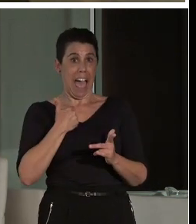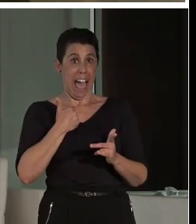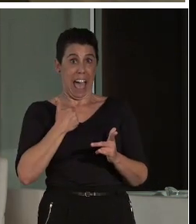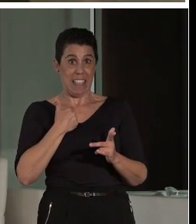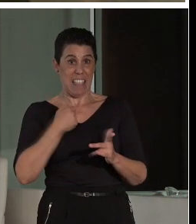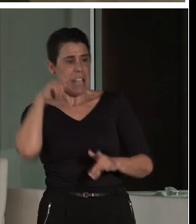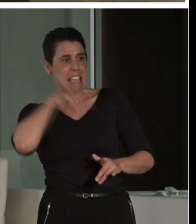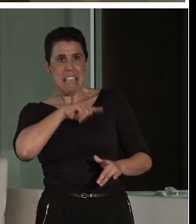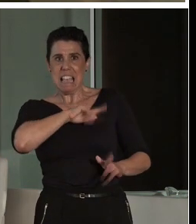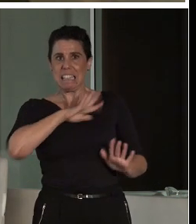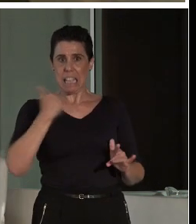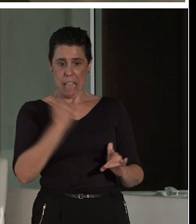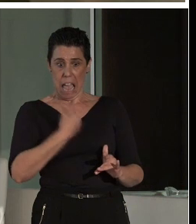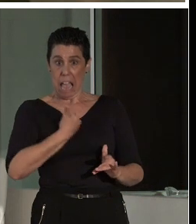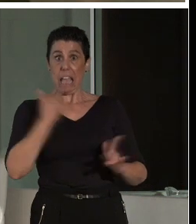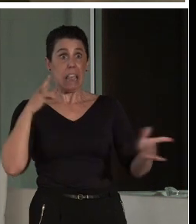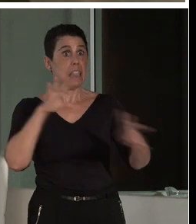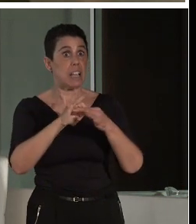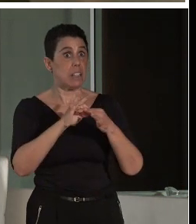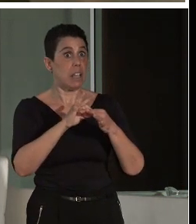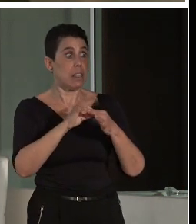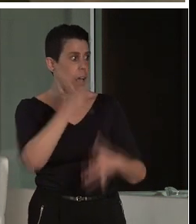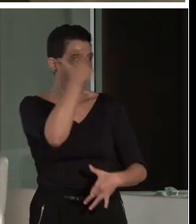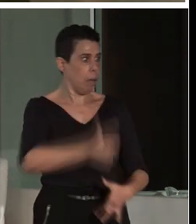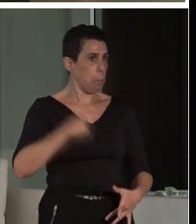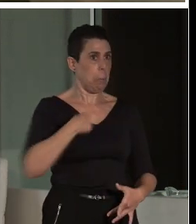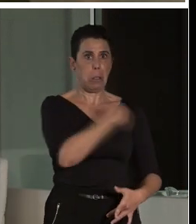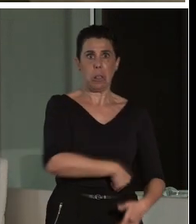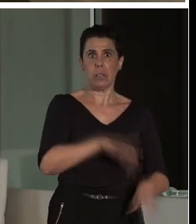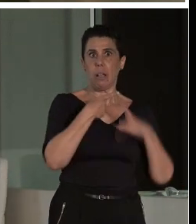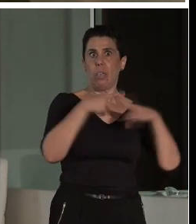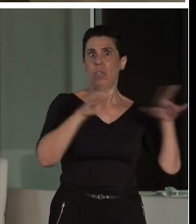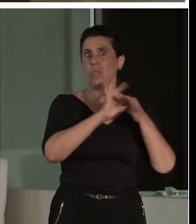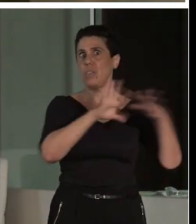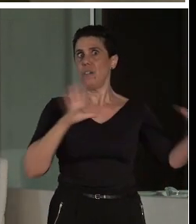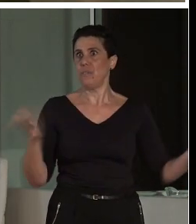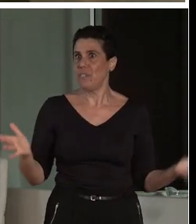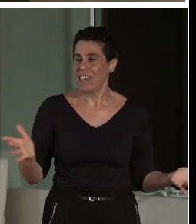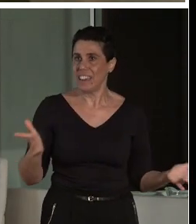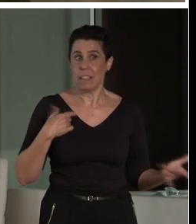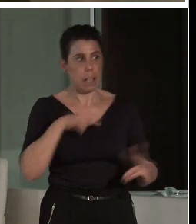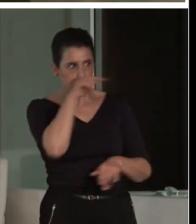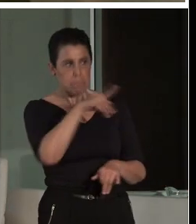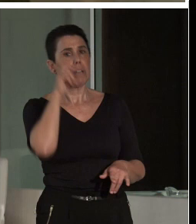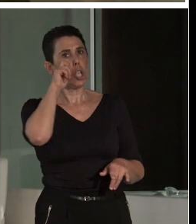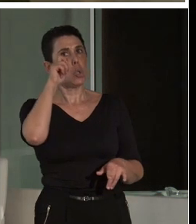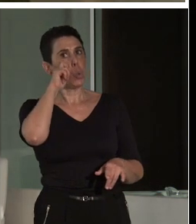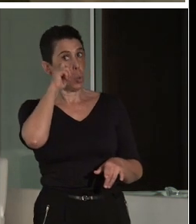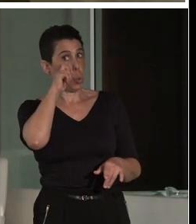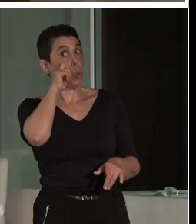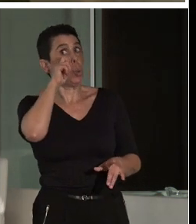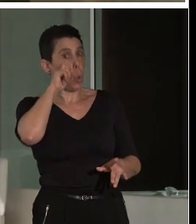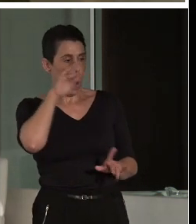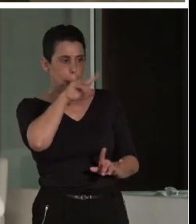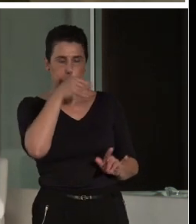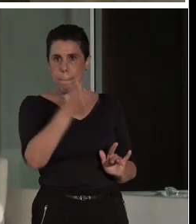y la del chino es otra, completamente diferente. Y es un turismo que, por ejemplo, para nosotros se está convirtiendo en